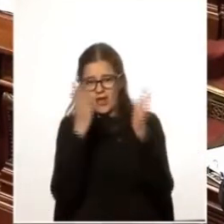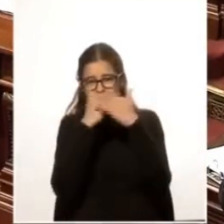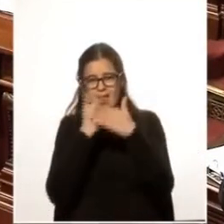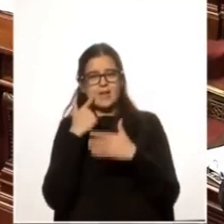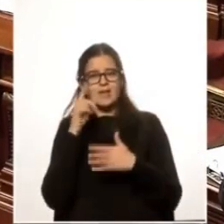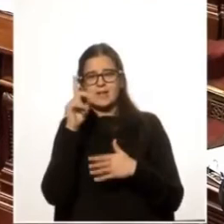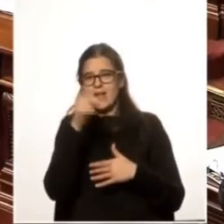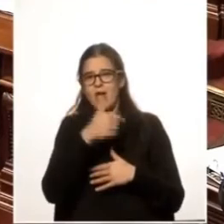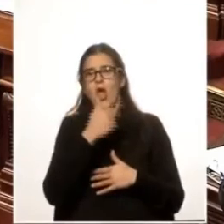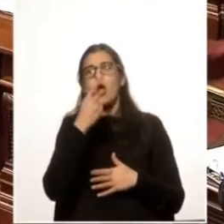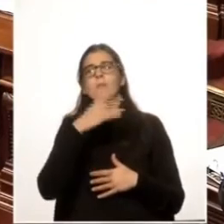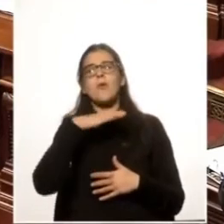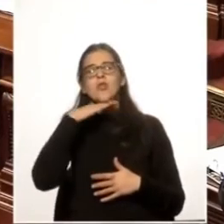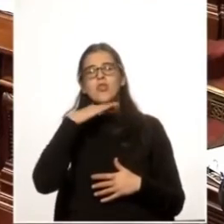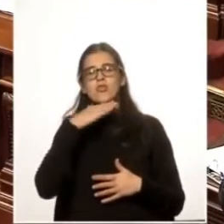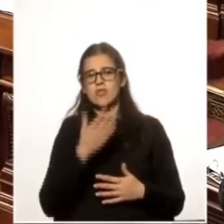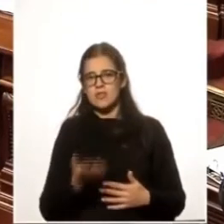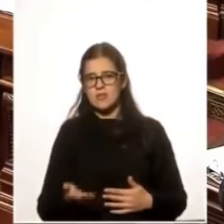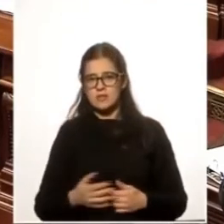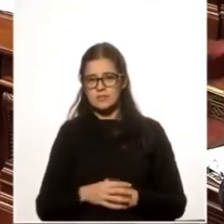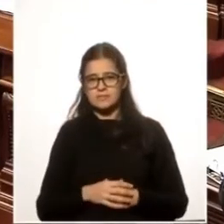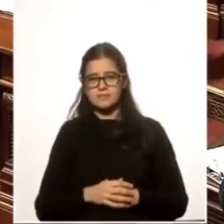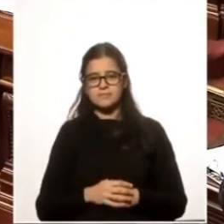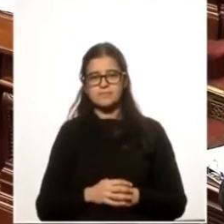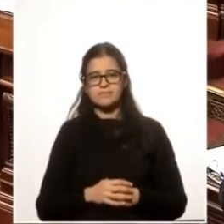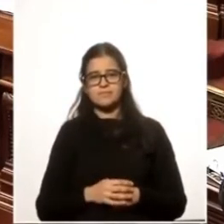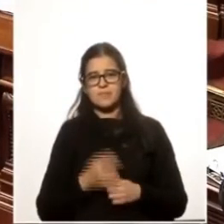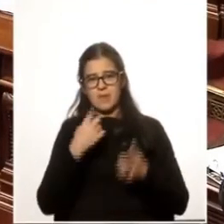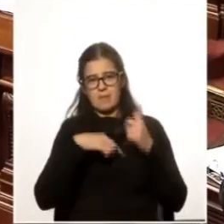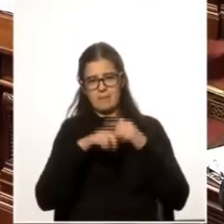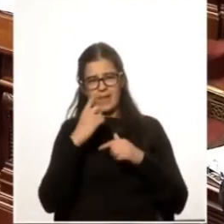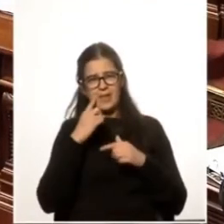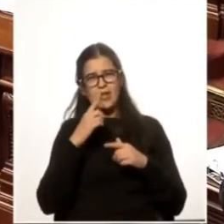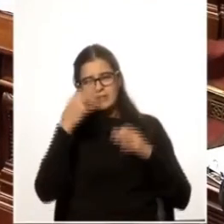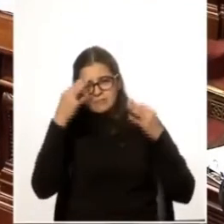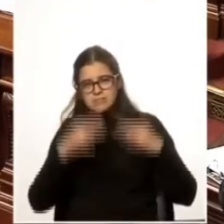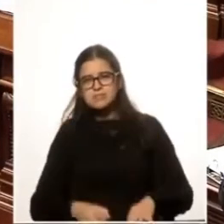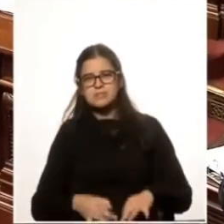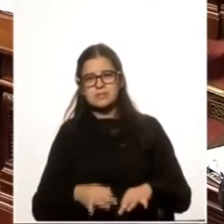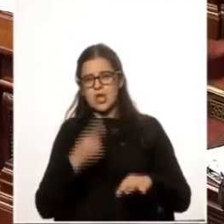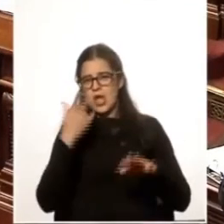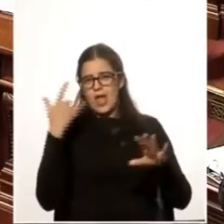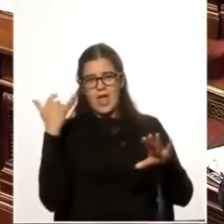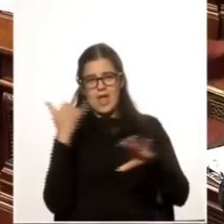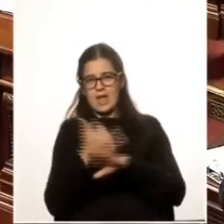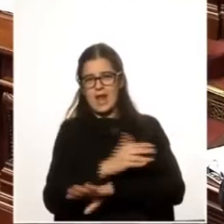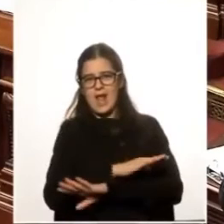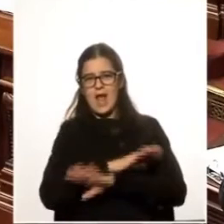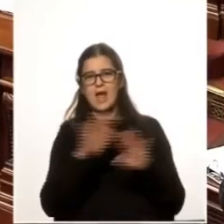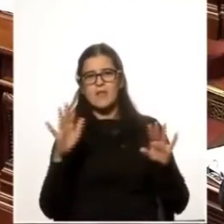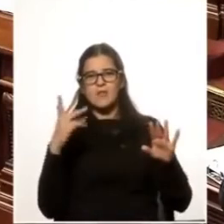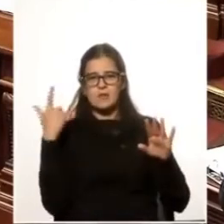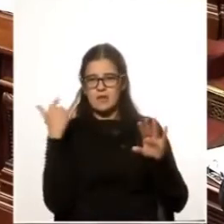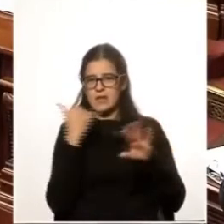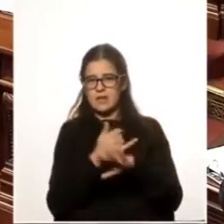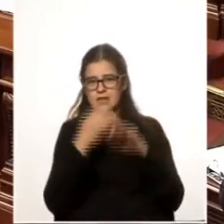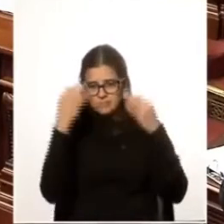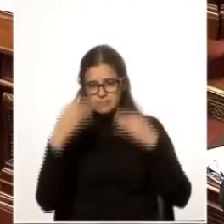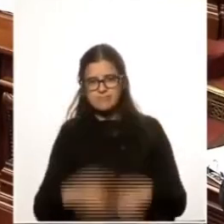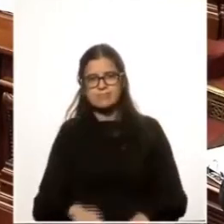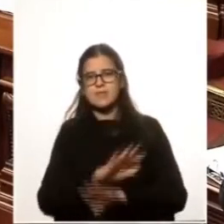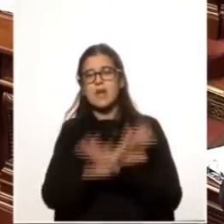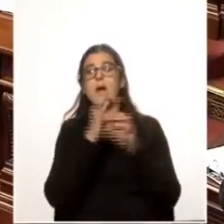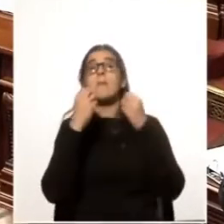es una tontería ahora está totalmente errado totalmente errado